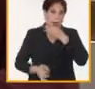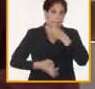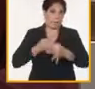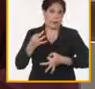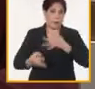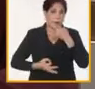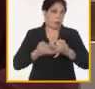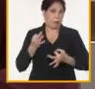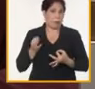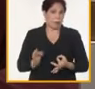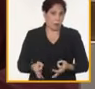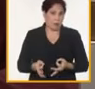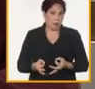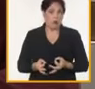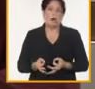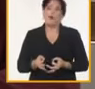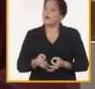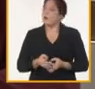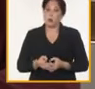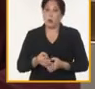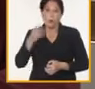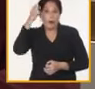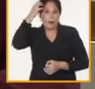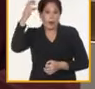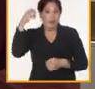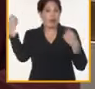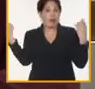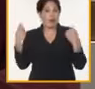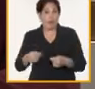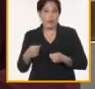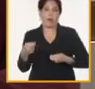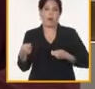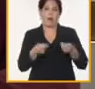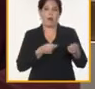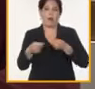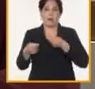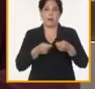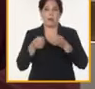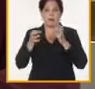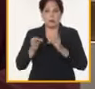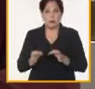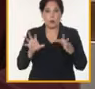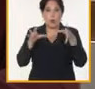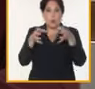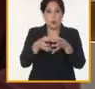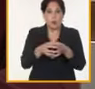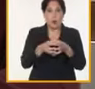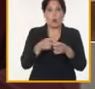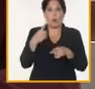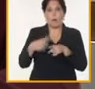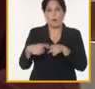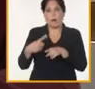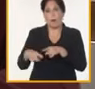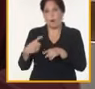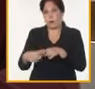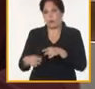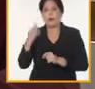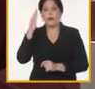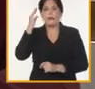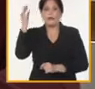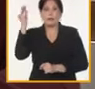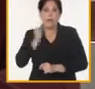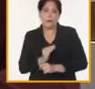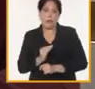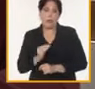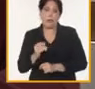hizo alusión aquí que el papel del Estado en la comercialización de un grupo de productos que aunque sea a